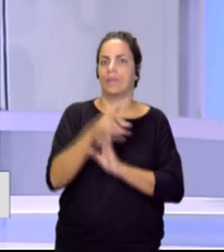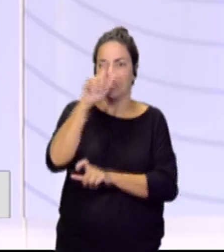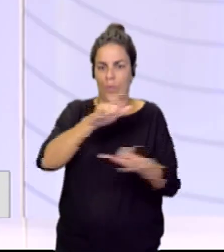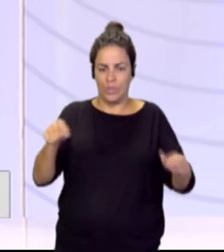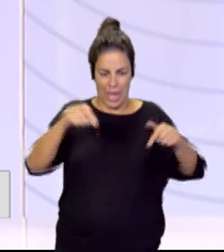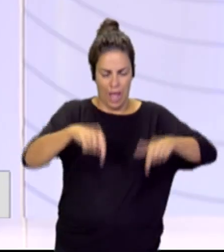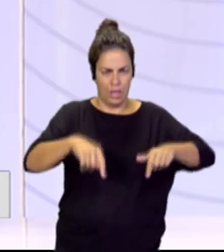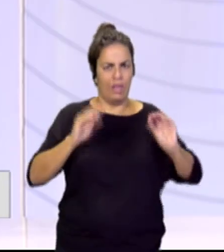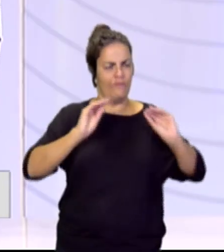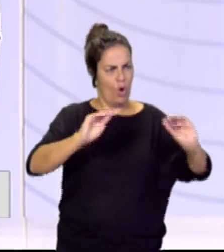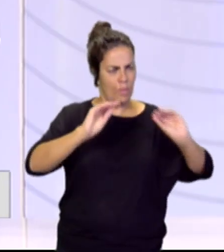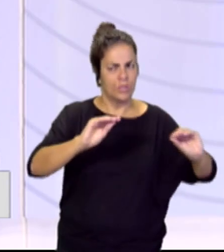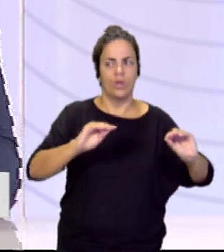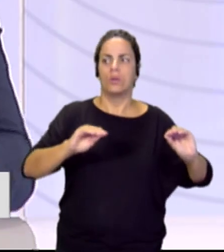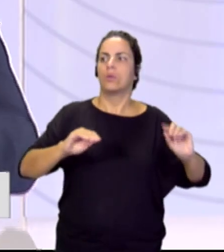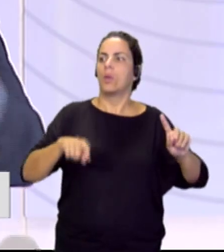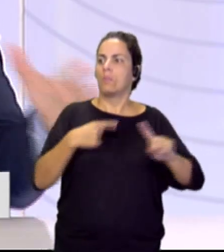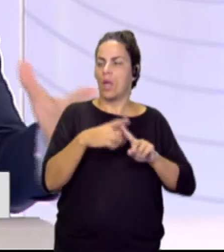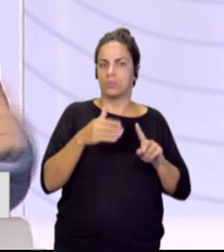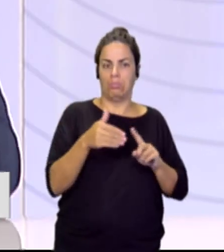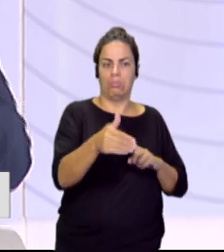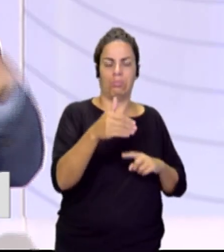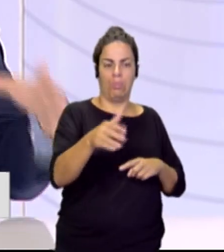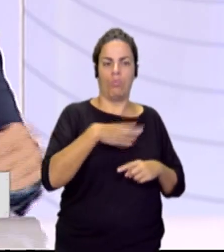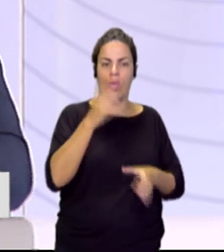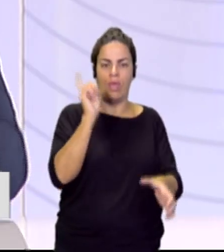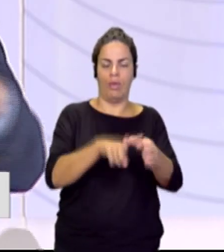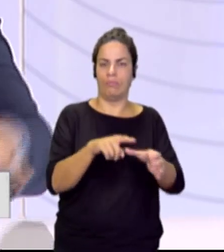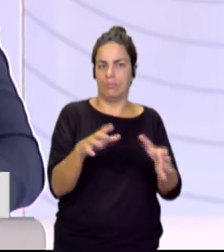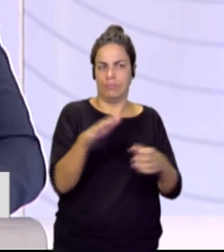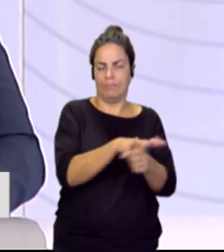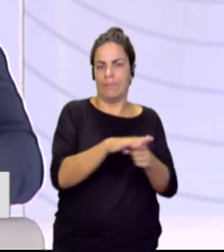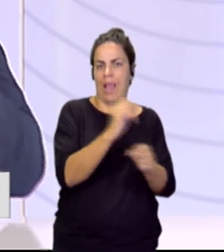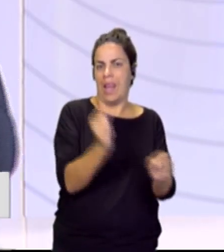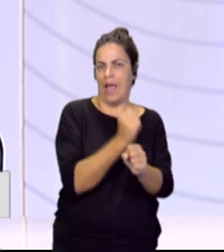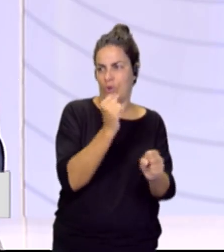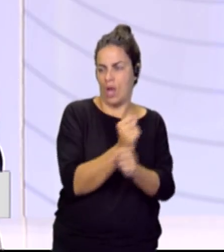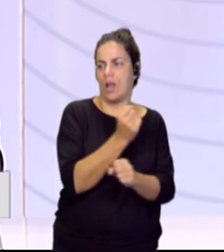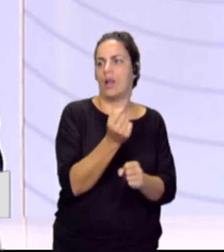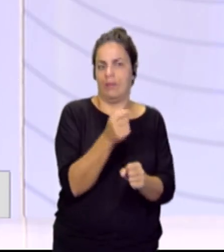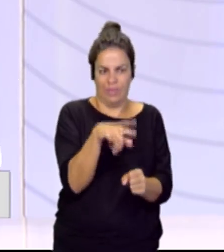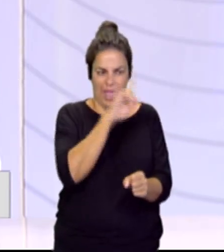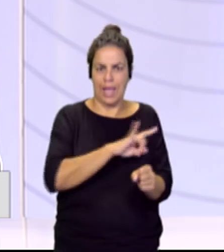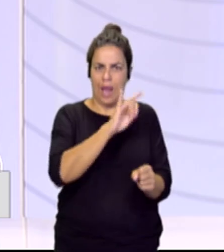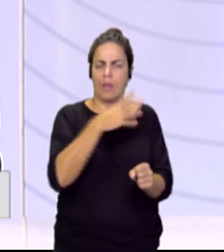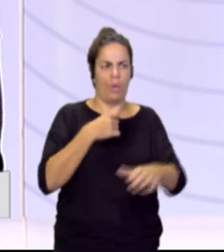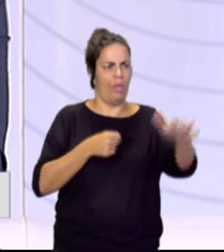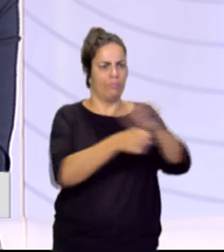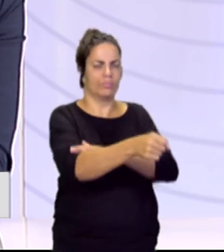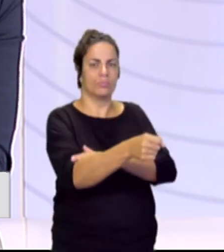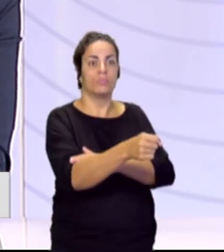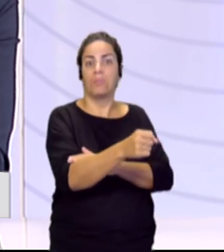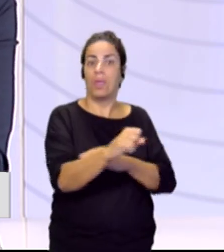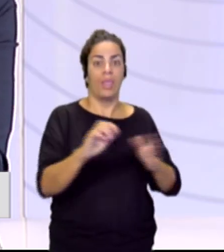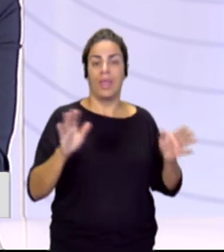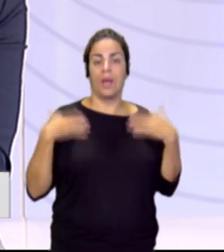formar parte, que iban a formar parte del tejido laboral, vuelvo a decir, masa gris canaria, que de repente los dejamos